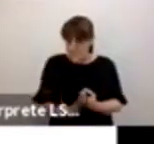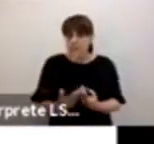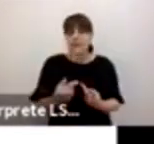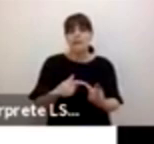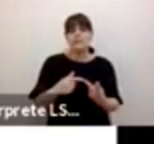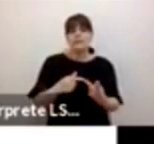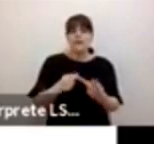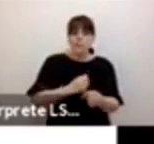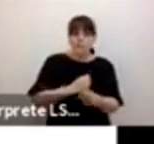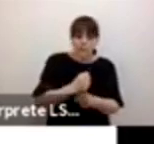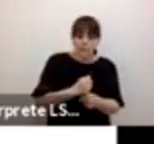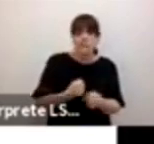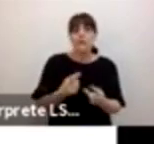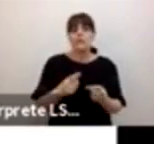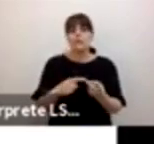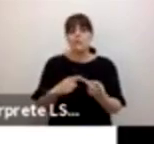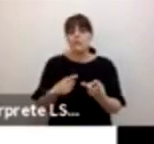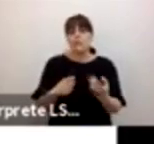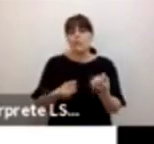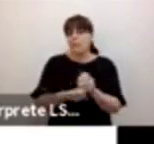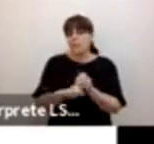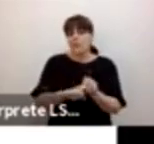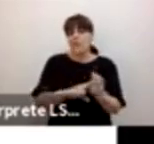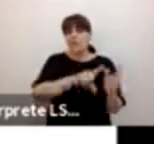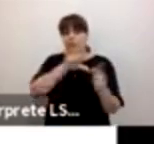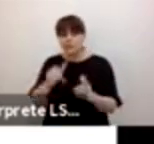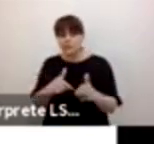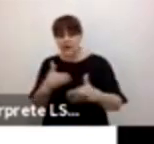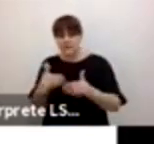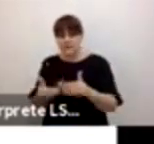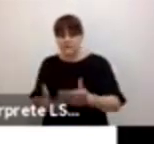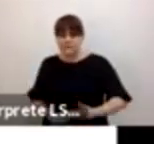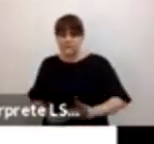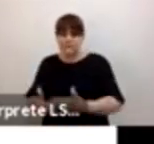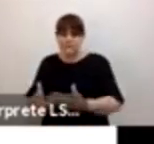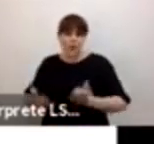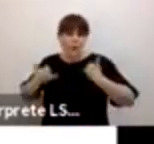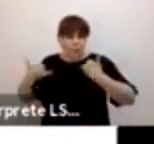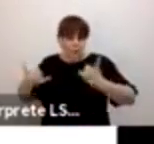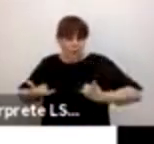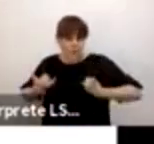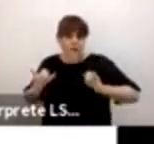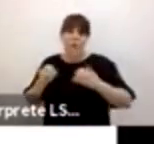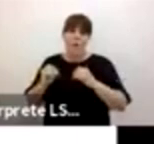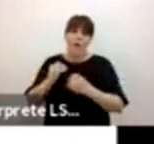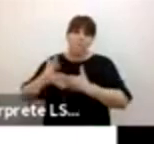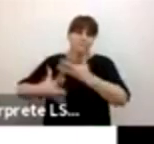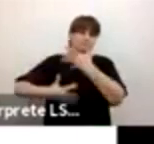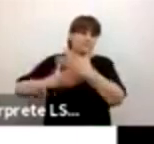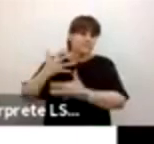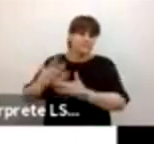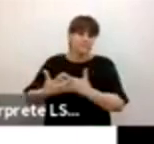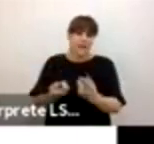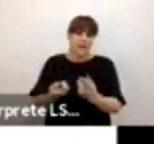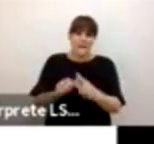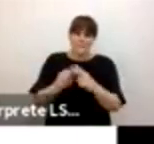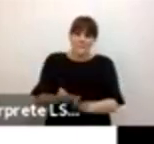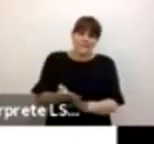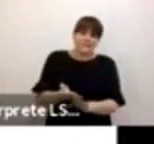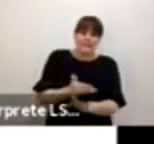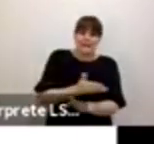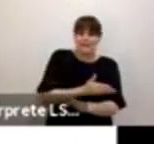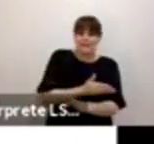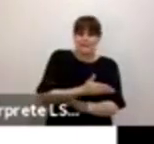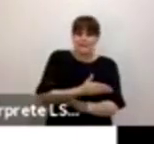adelante en embarazo temprano y también en múltiples violencias que empiezan desde muy temprano, que inciden